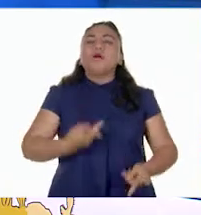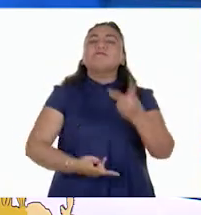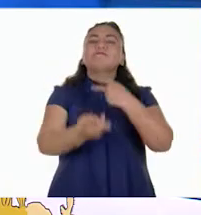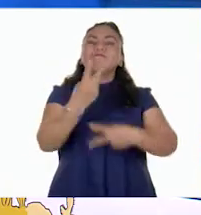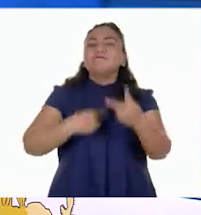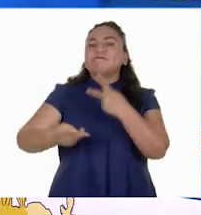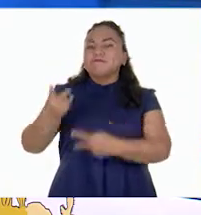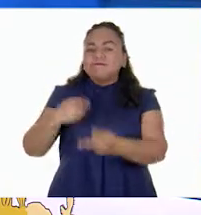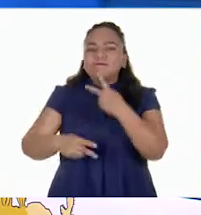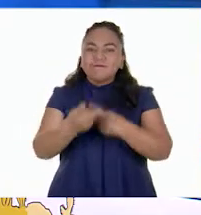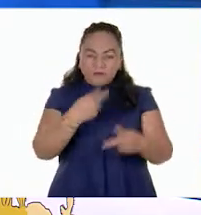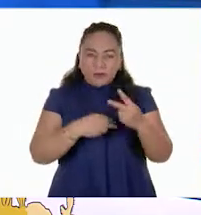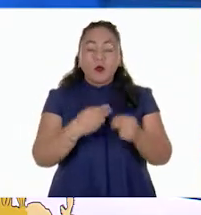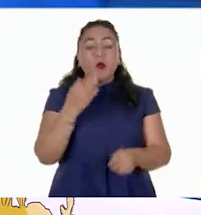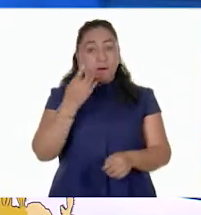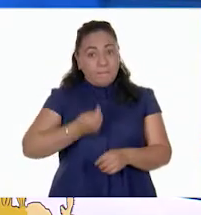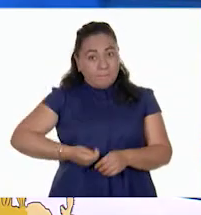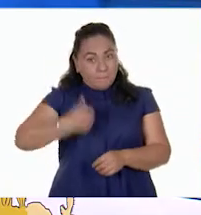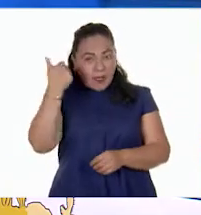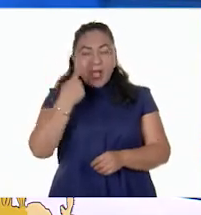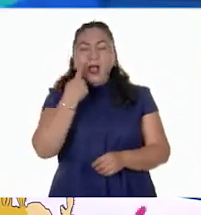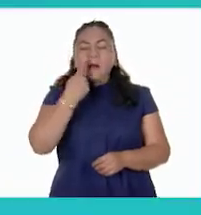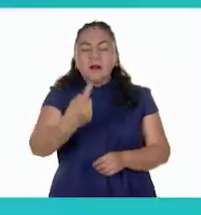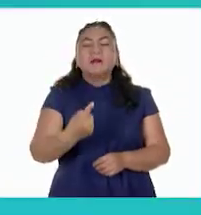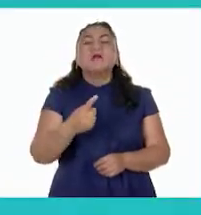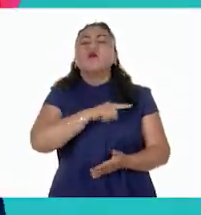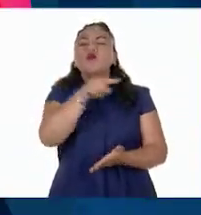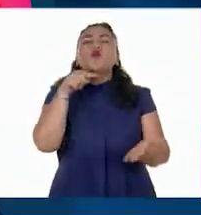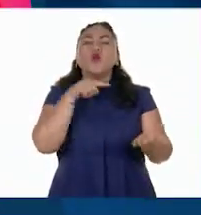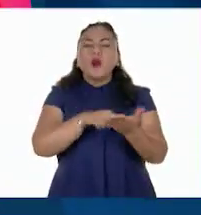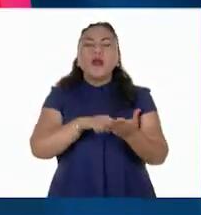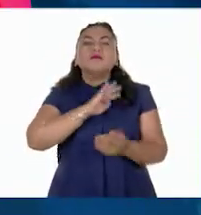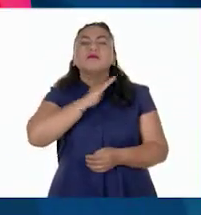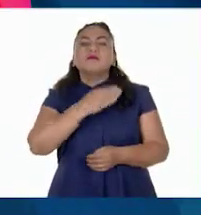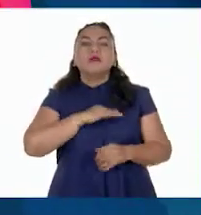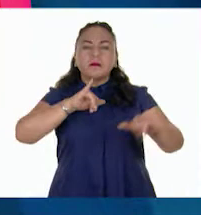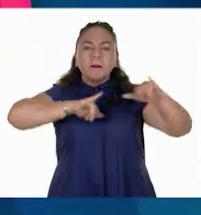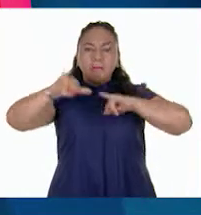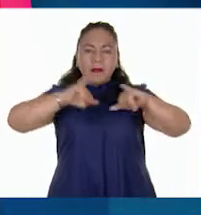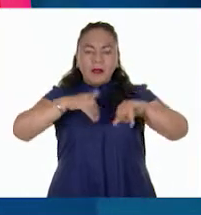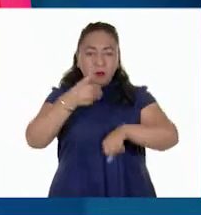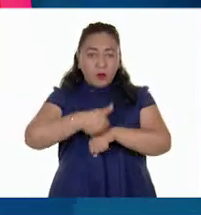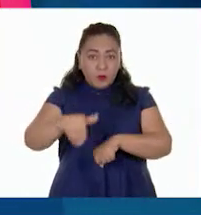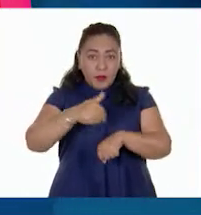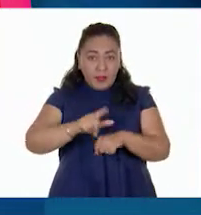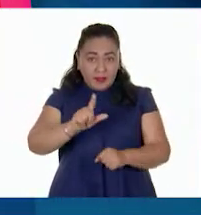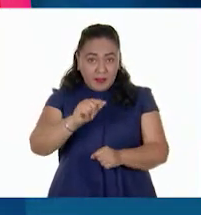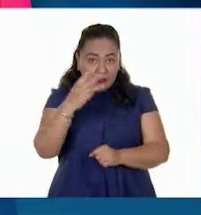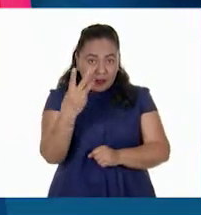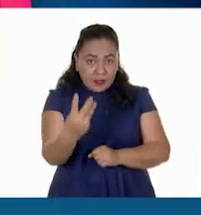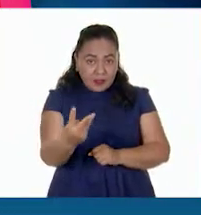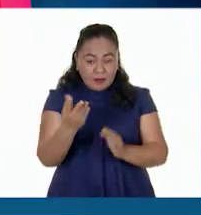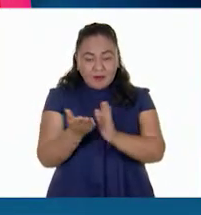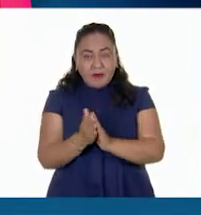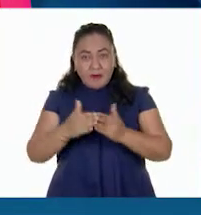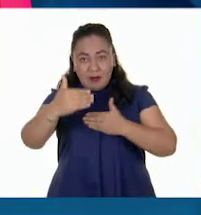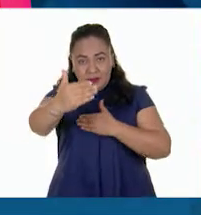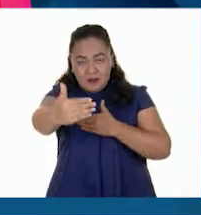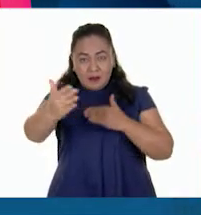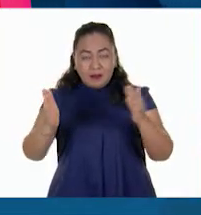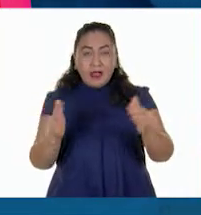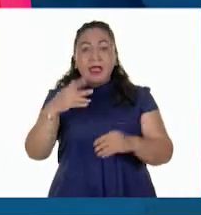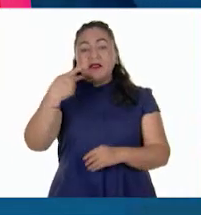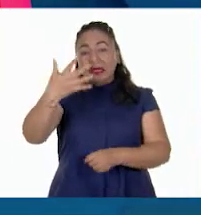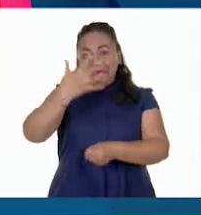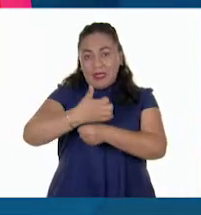Primero, veamos dónde se localiza España. En el mapa de la página 73 del Atlas de Geografía del Mundo de